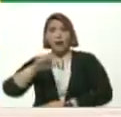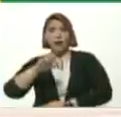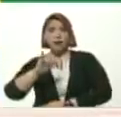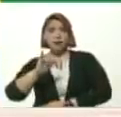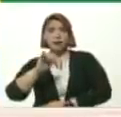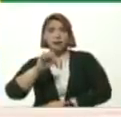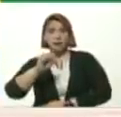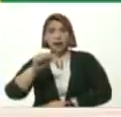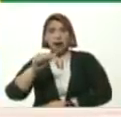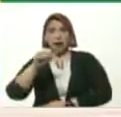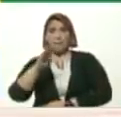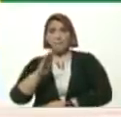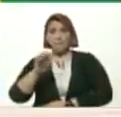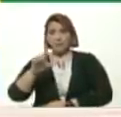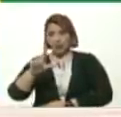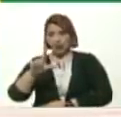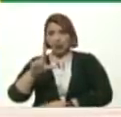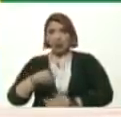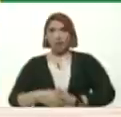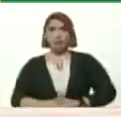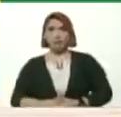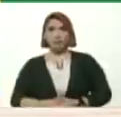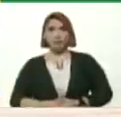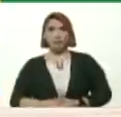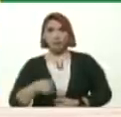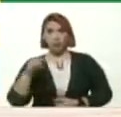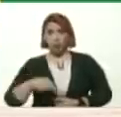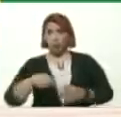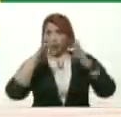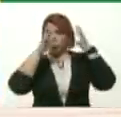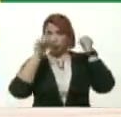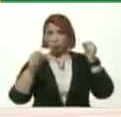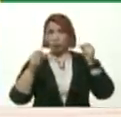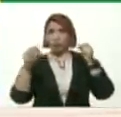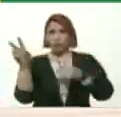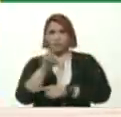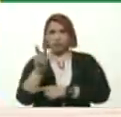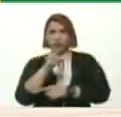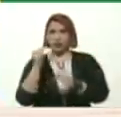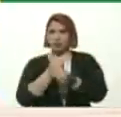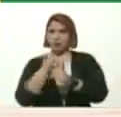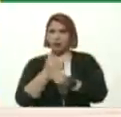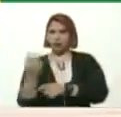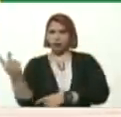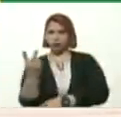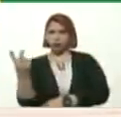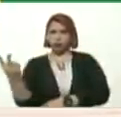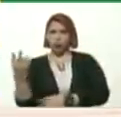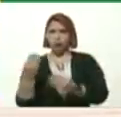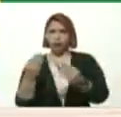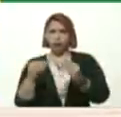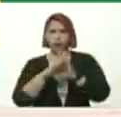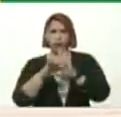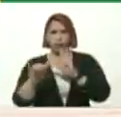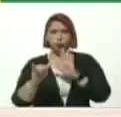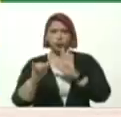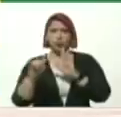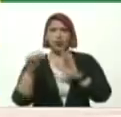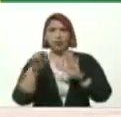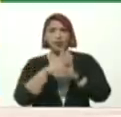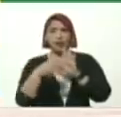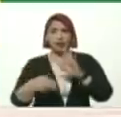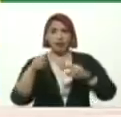constituyente Hoy es diplomática Venezolana En el exterior Trabajó mucho Los dos como constituyente Por los derechos De los niños